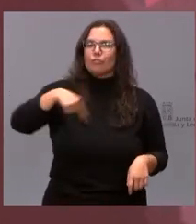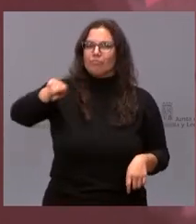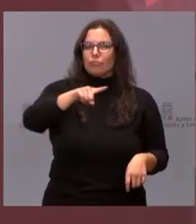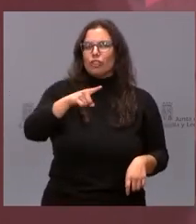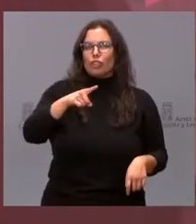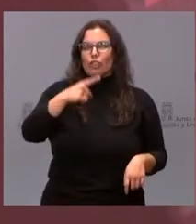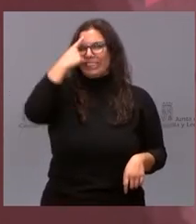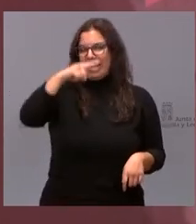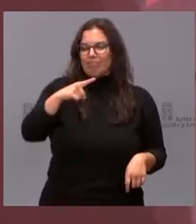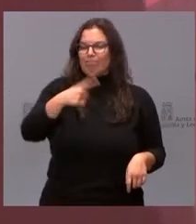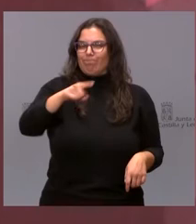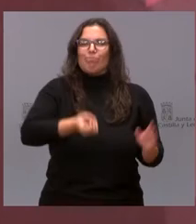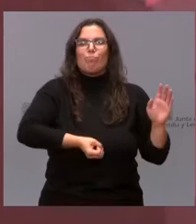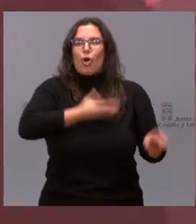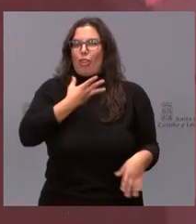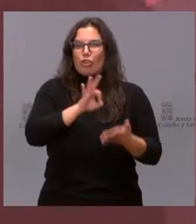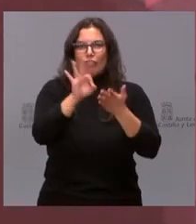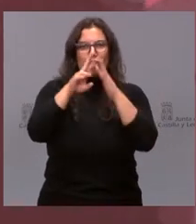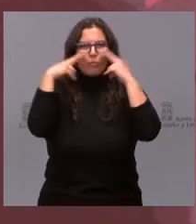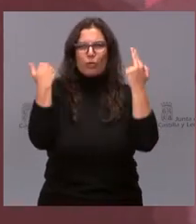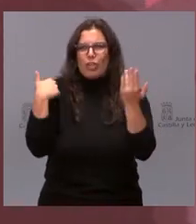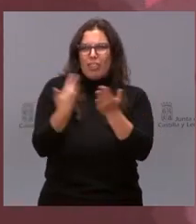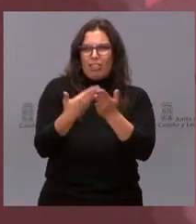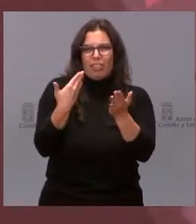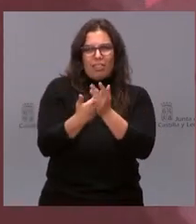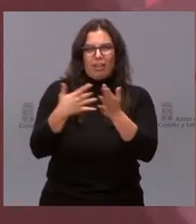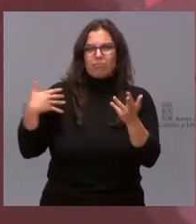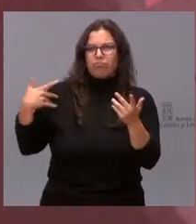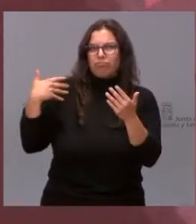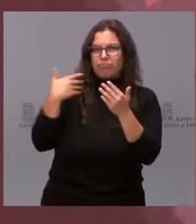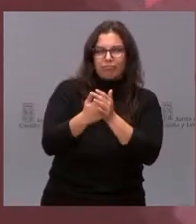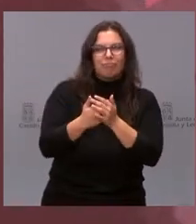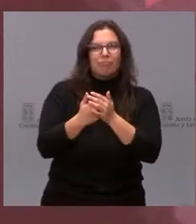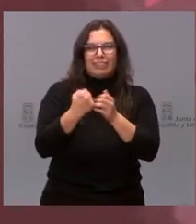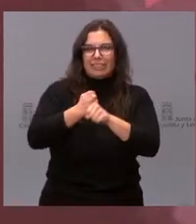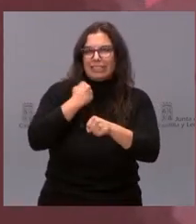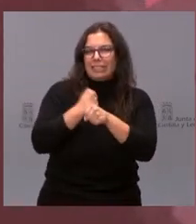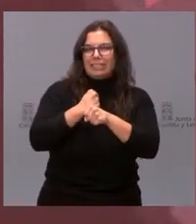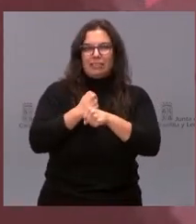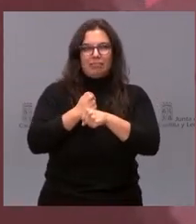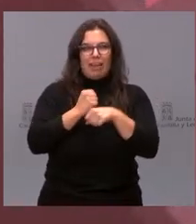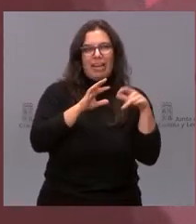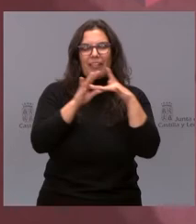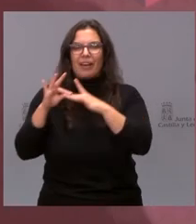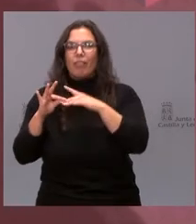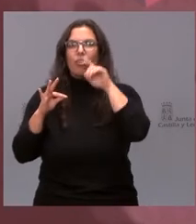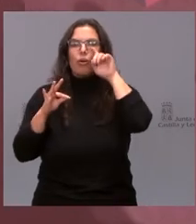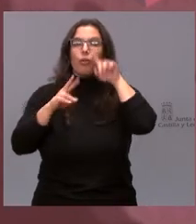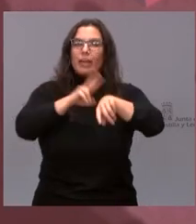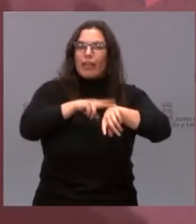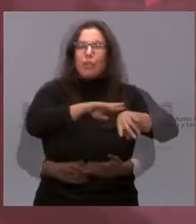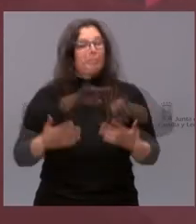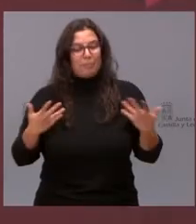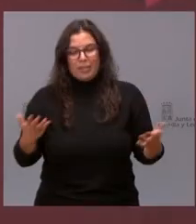servicio público. Lo estáis demostrando en estos meses, años en los que estáis trabajando al frente de las delegaciones